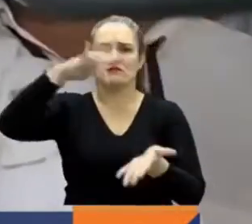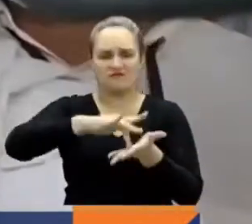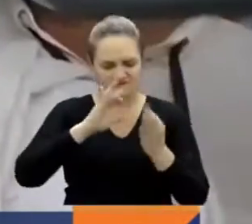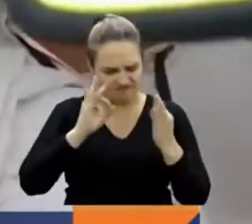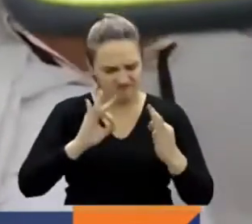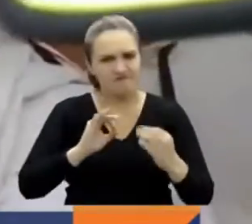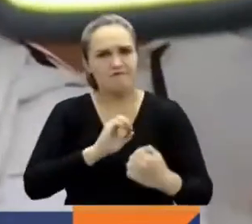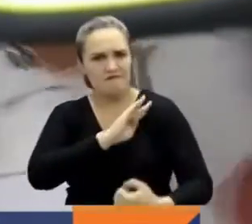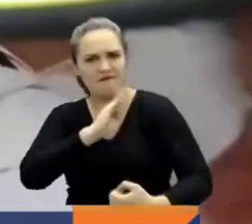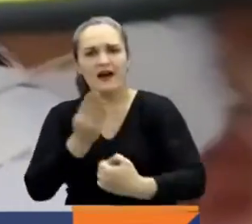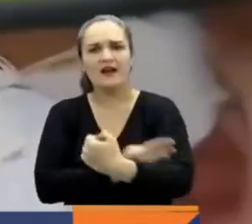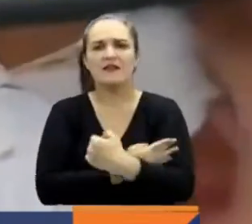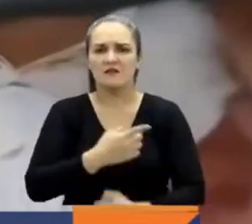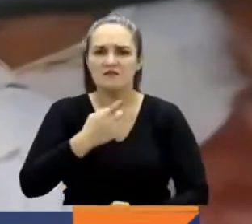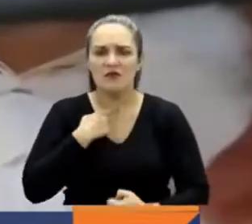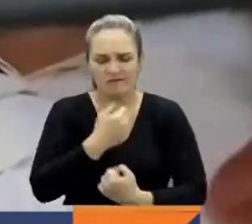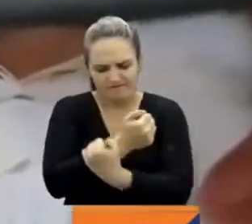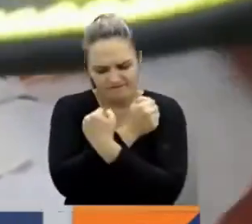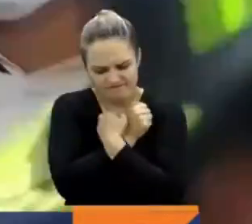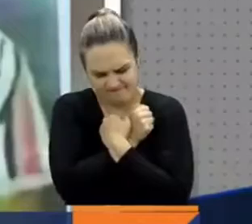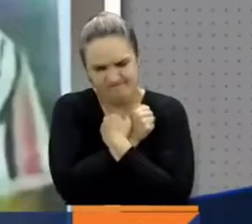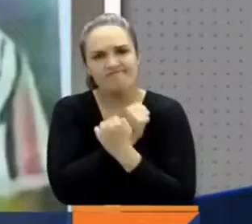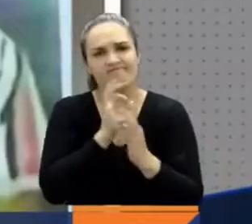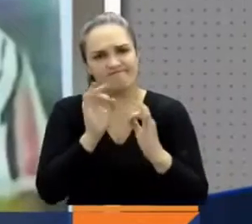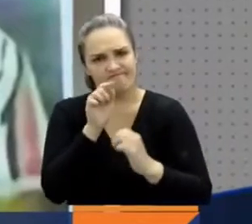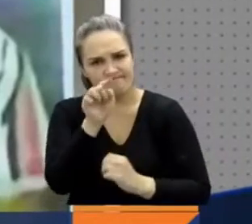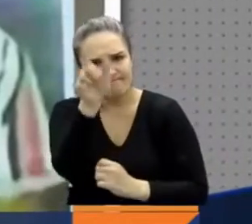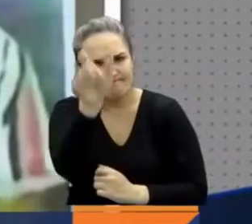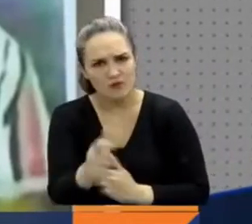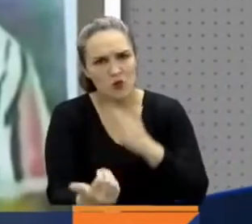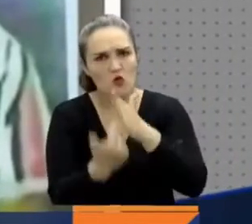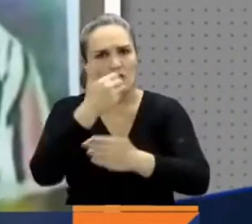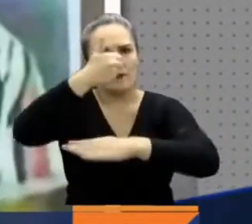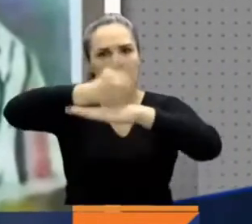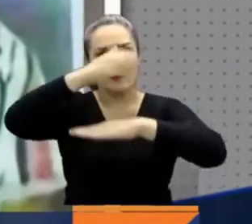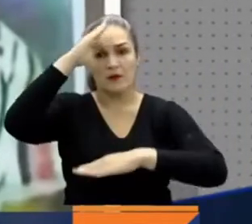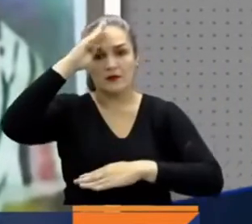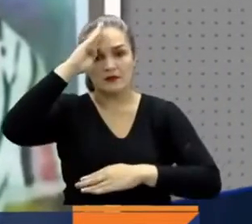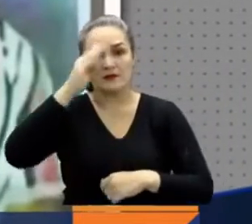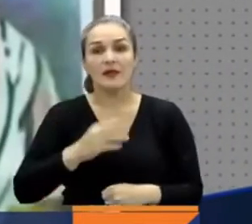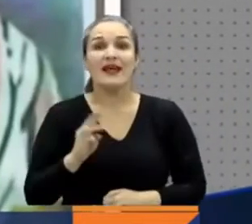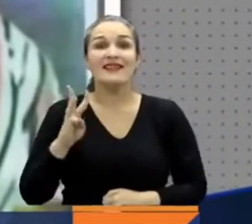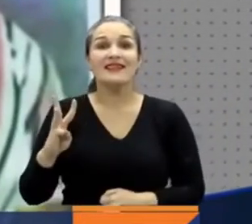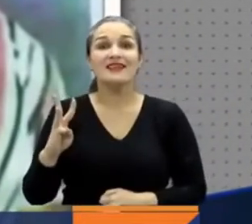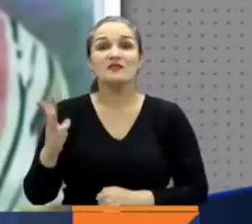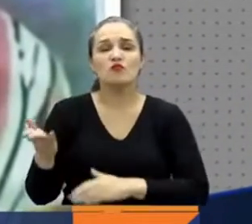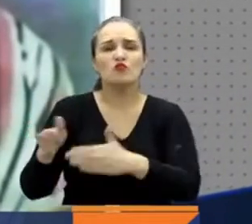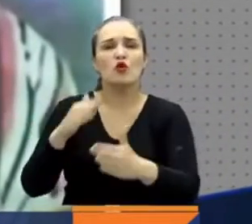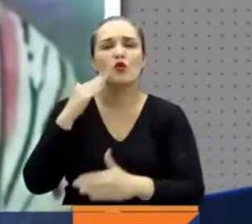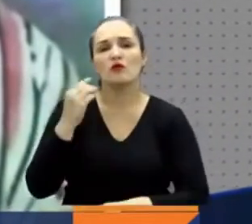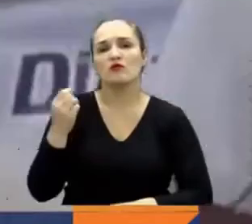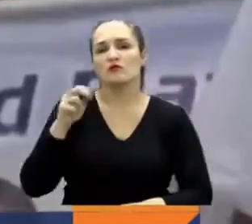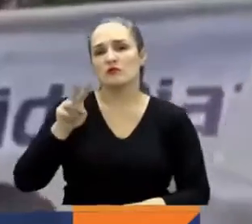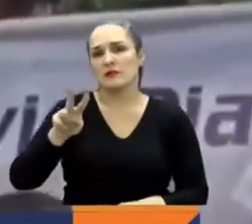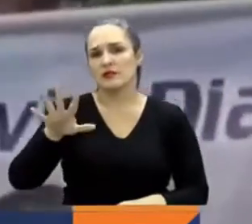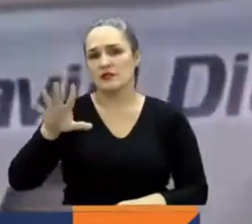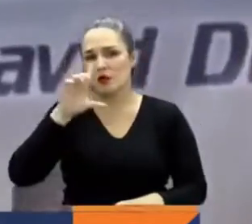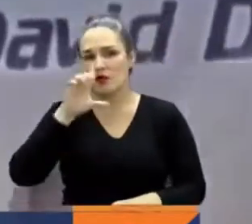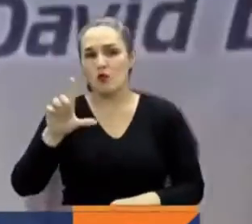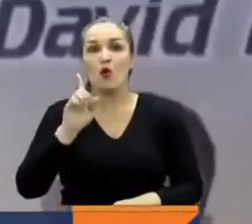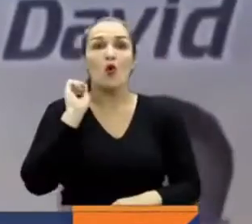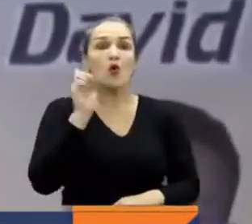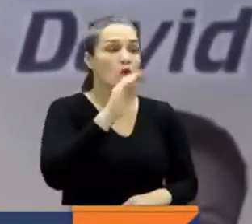gallantía, de valentía y de amor contra la patria. Los tres jóvenes fueron asesinados el pasado 25 de julio, luego que la policía